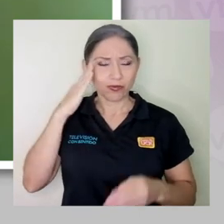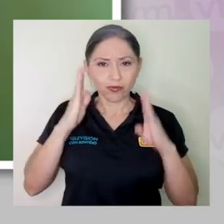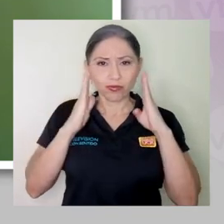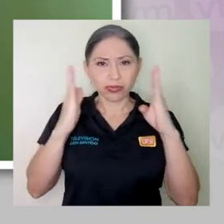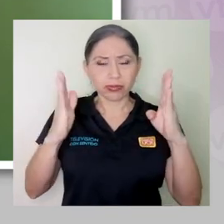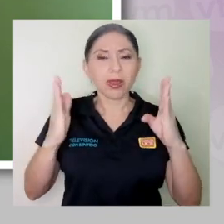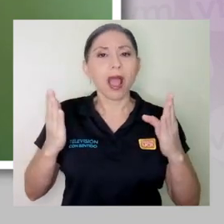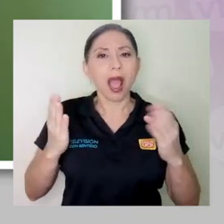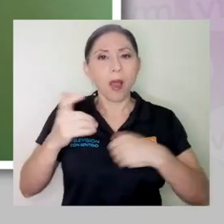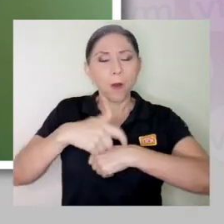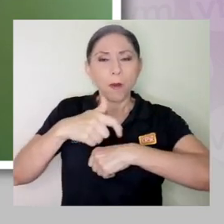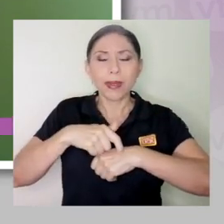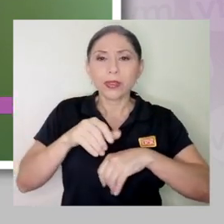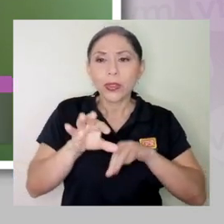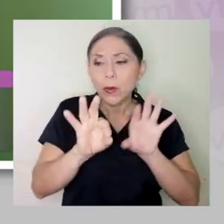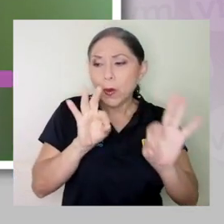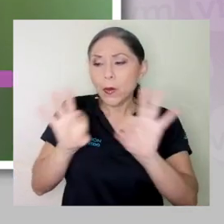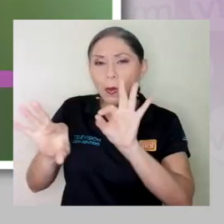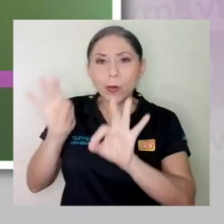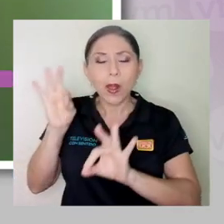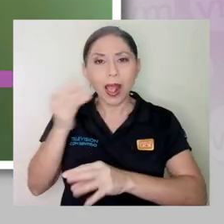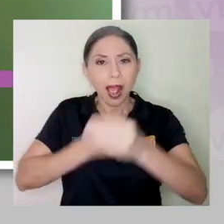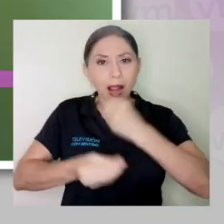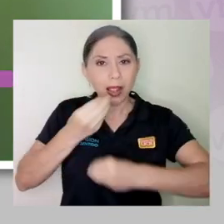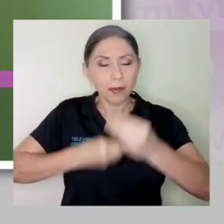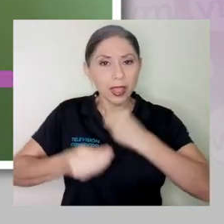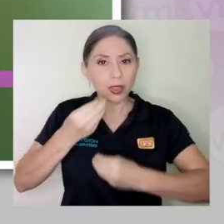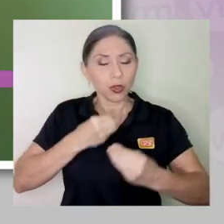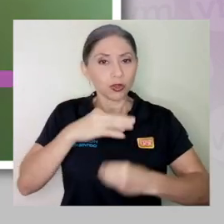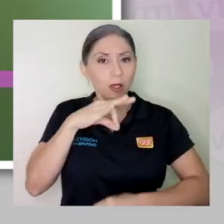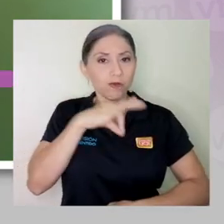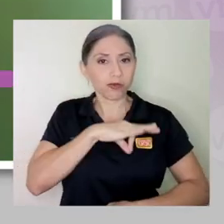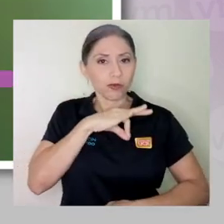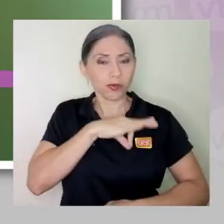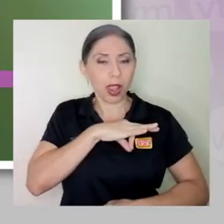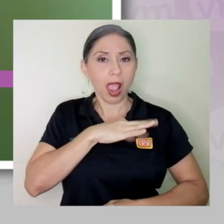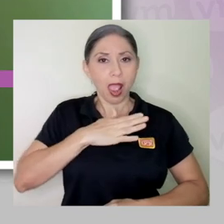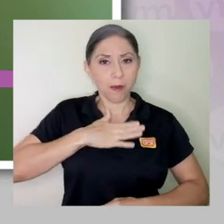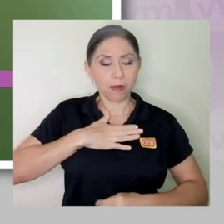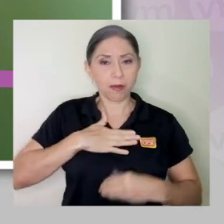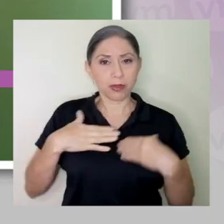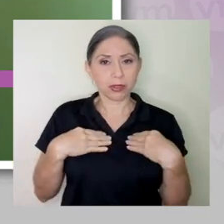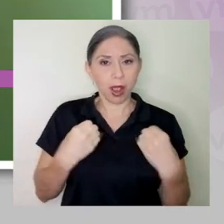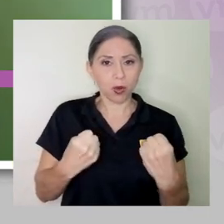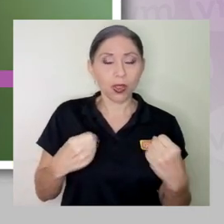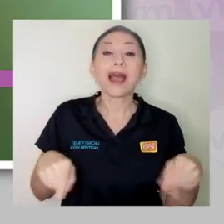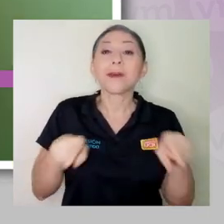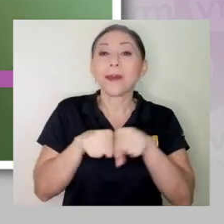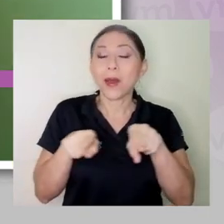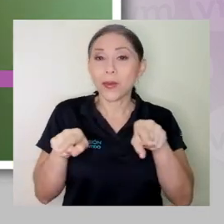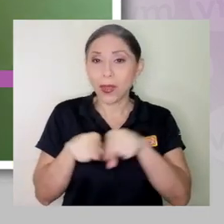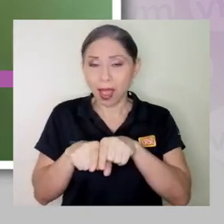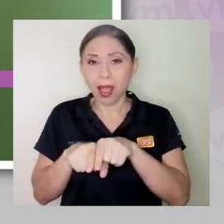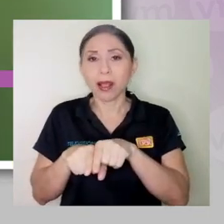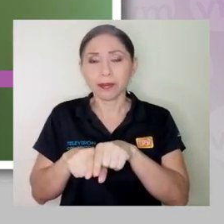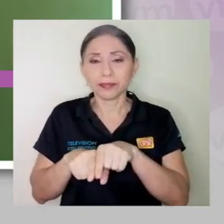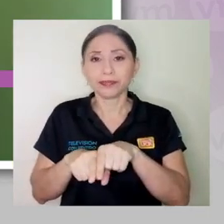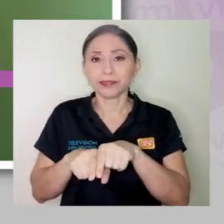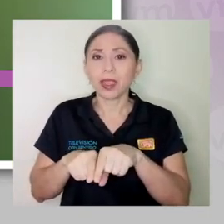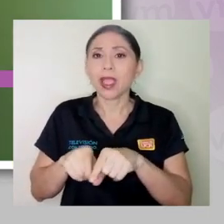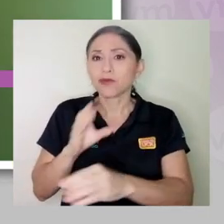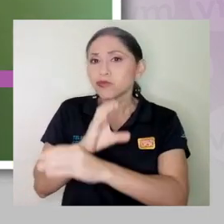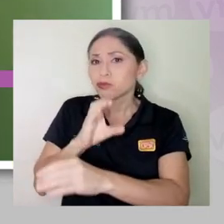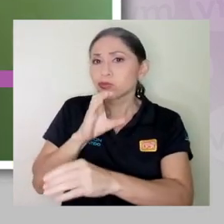para poder elegir alimentos que me vayan a favorecer en la parte saludable, pero también en la parte